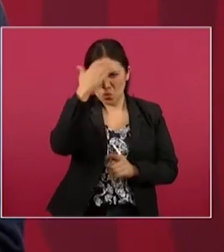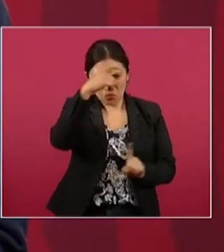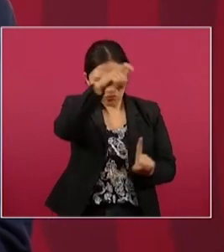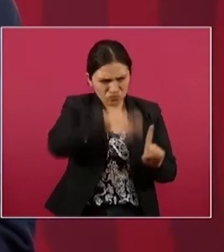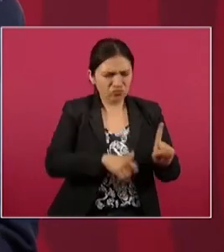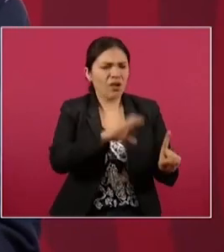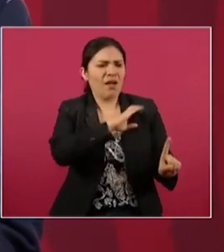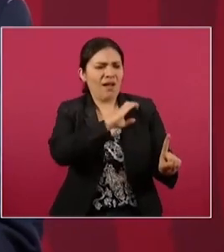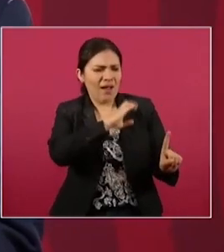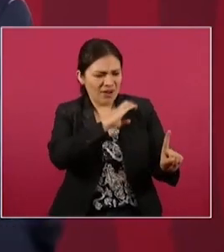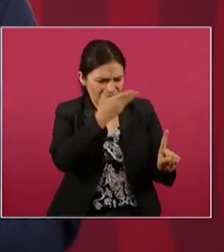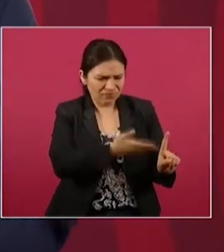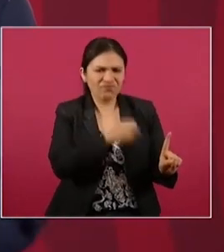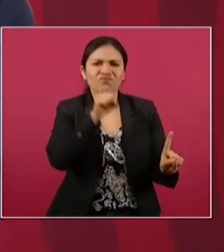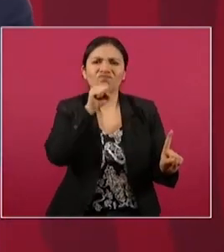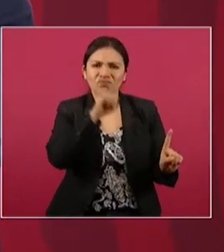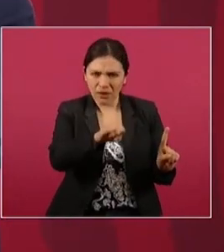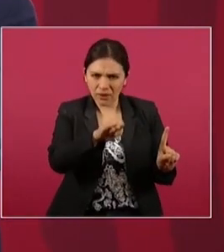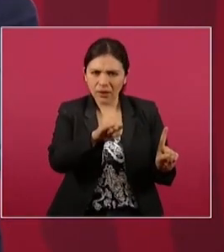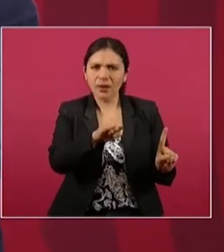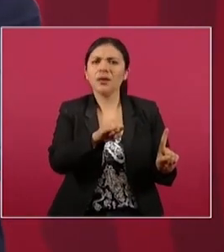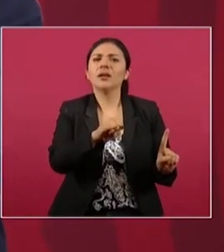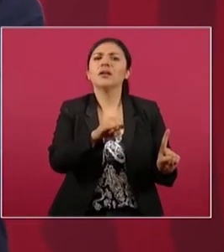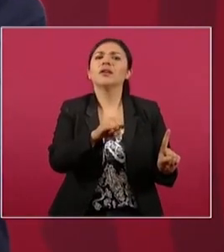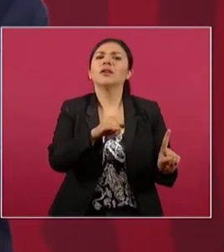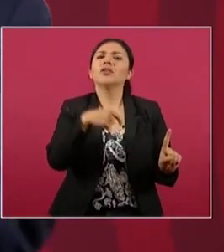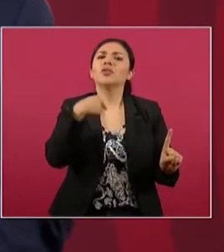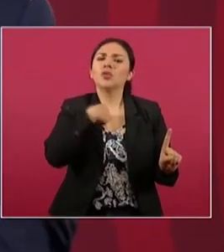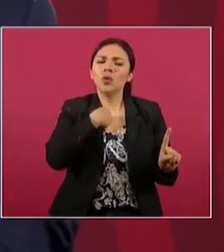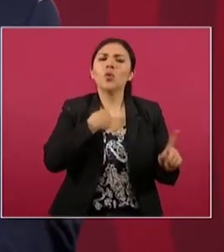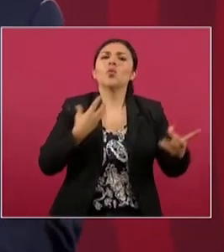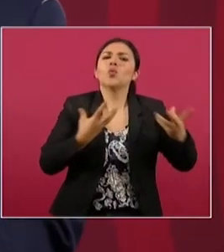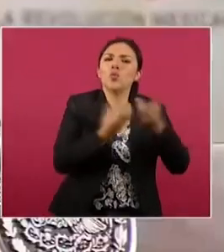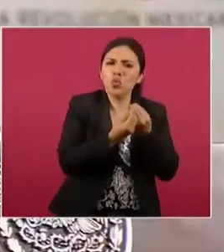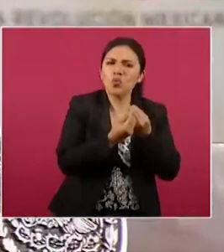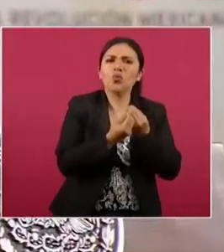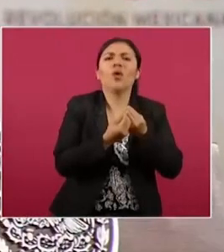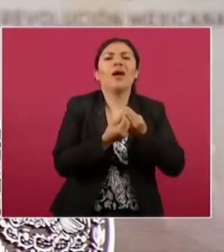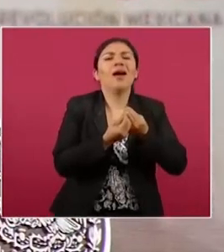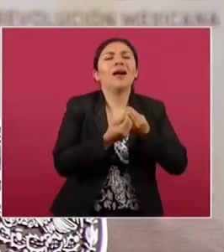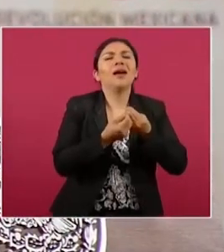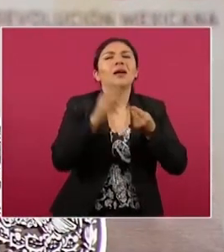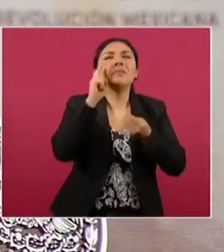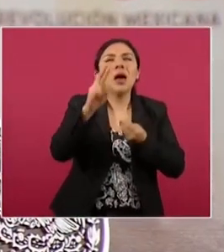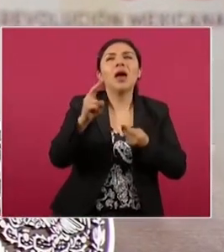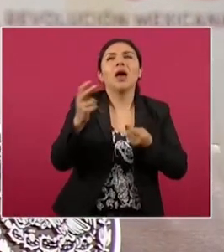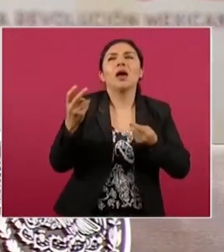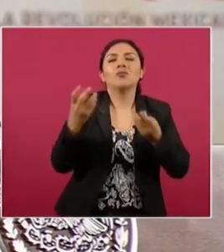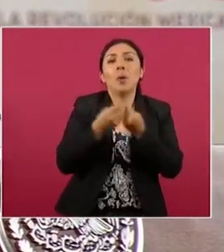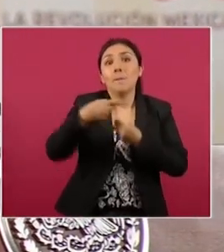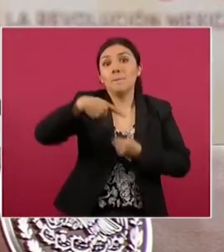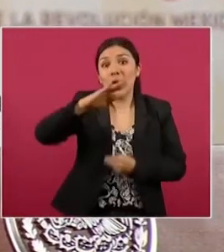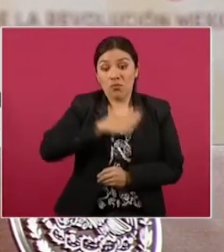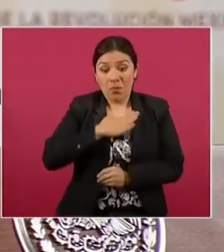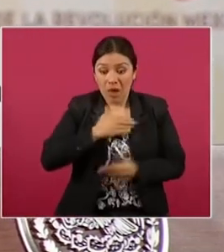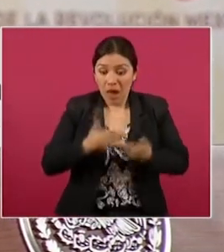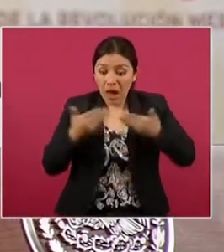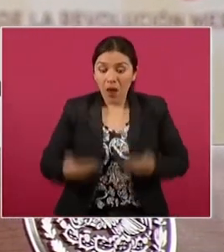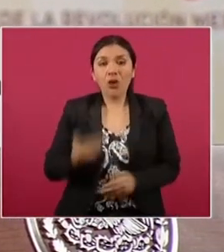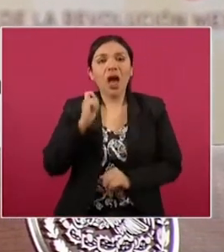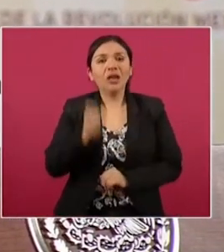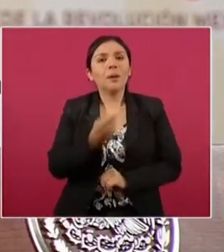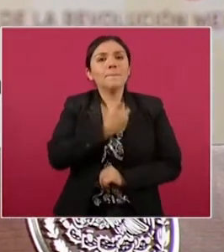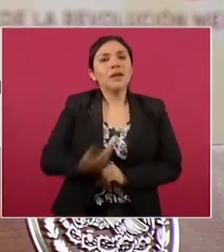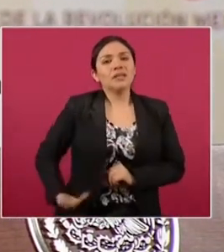estimo. Hemos formado parte de un movimiento, pero yo soy presidente de México y